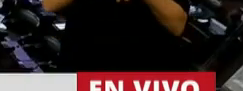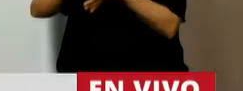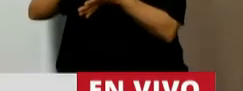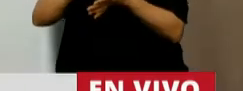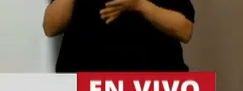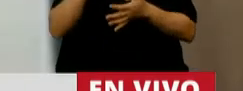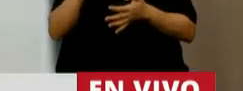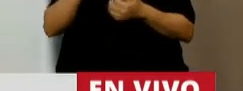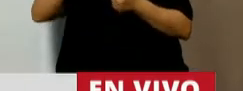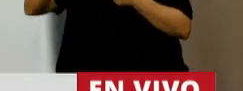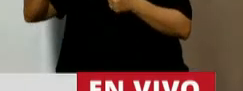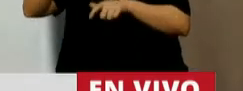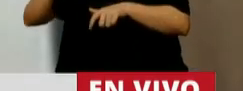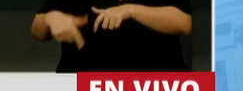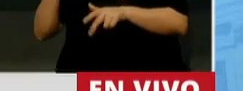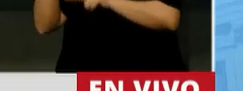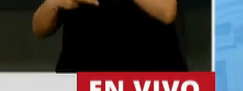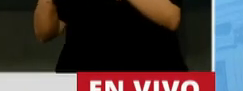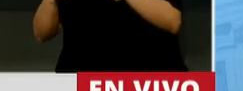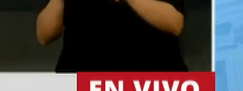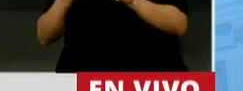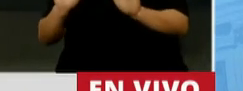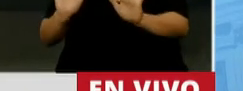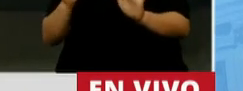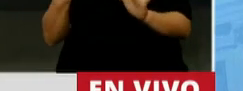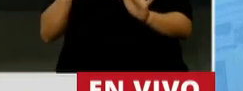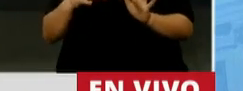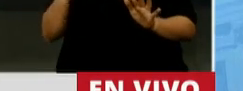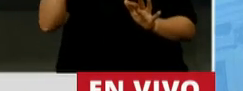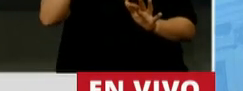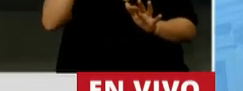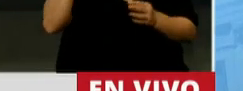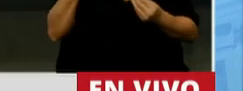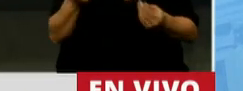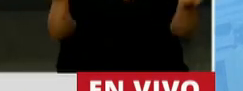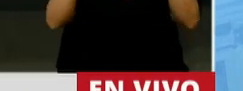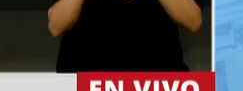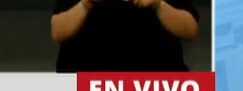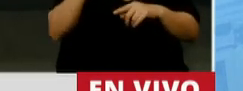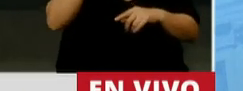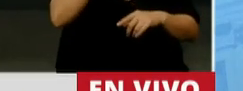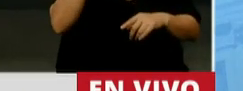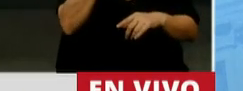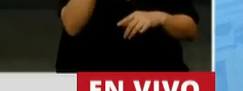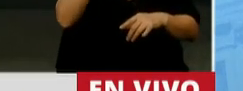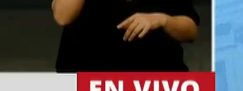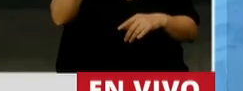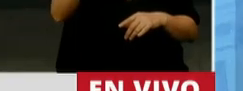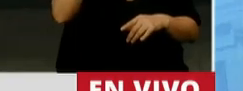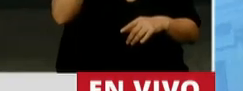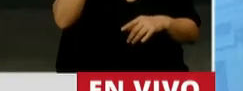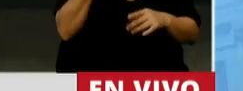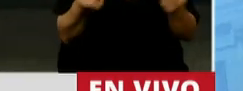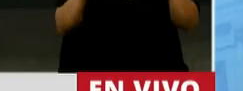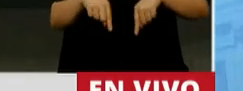Zéneca, que mencionaba un diputado. No, volvamos a nuestro querido Caureche y no caigamos en el